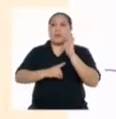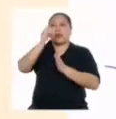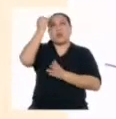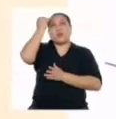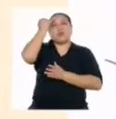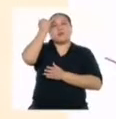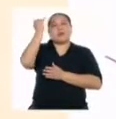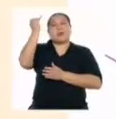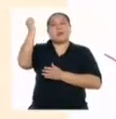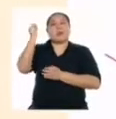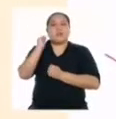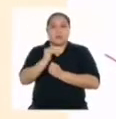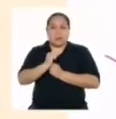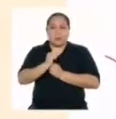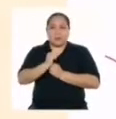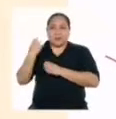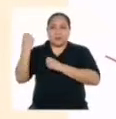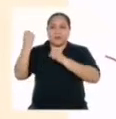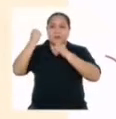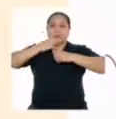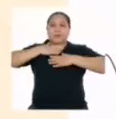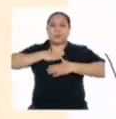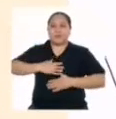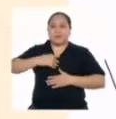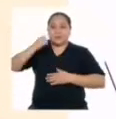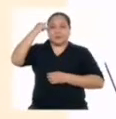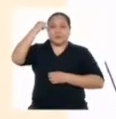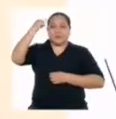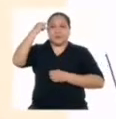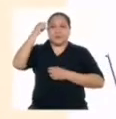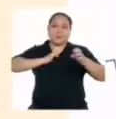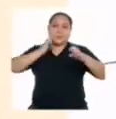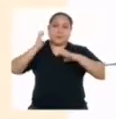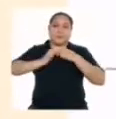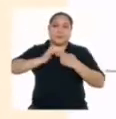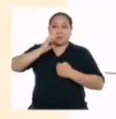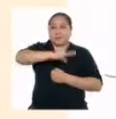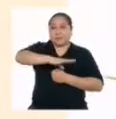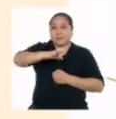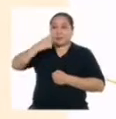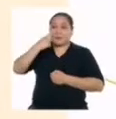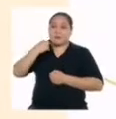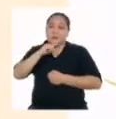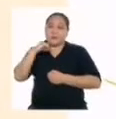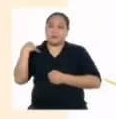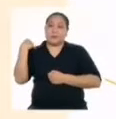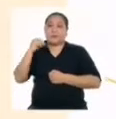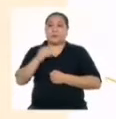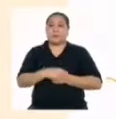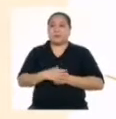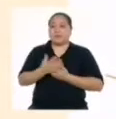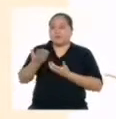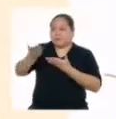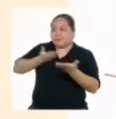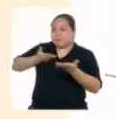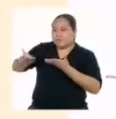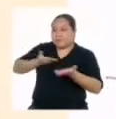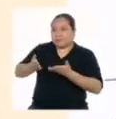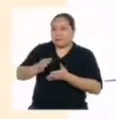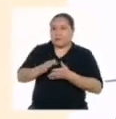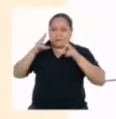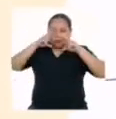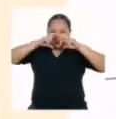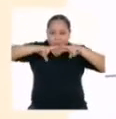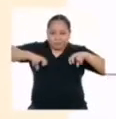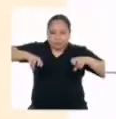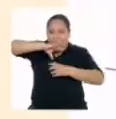desarrollo de la imaginación y el fortalecimiento físico, cognitivo y emocional del niño, niña y adolescente. La interacción, creación y